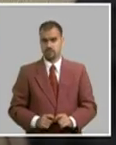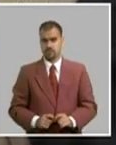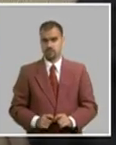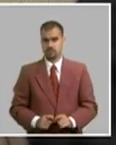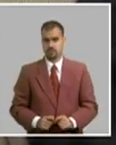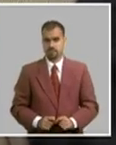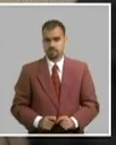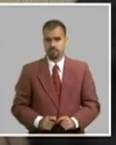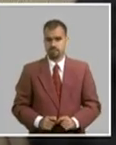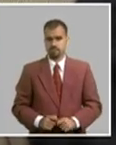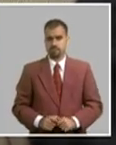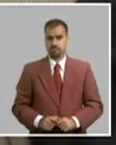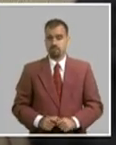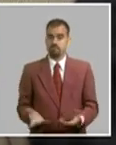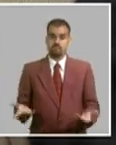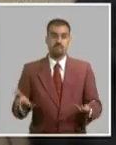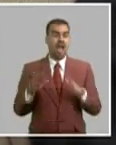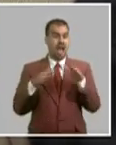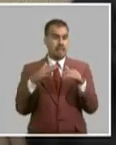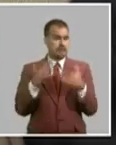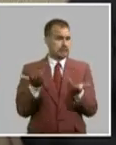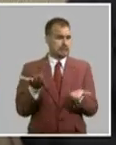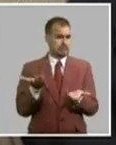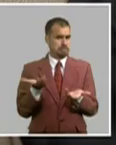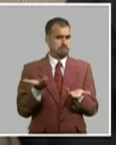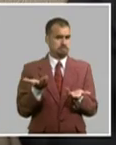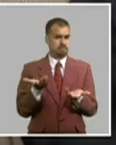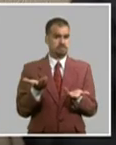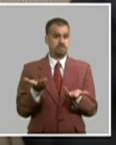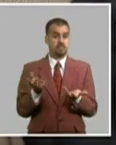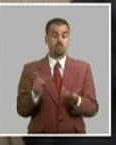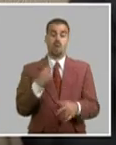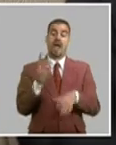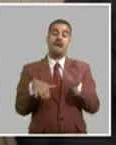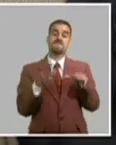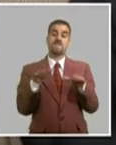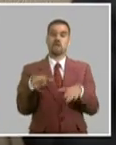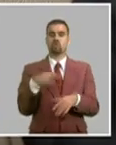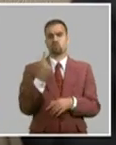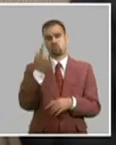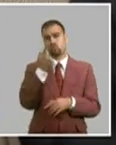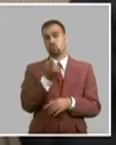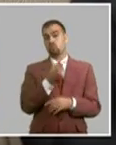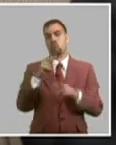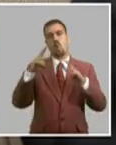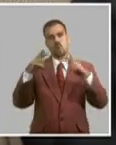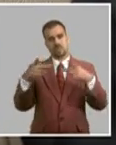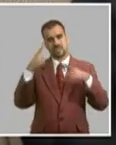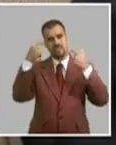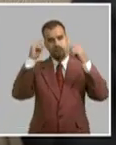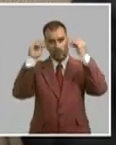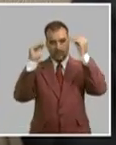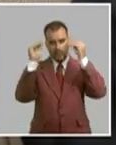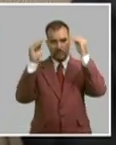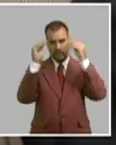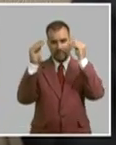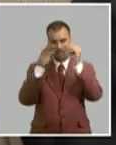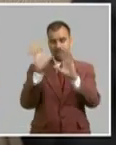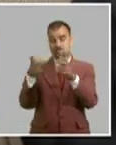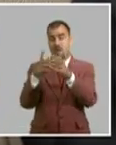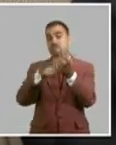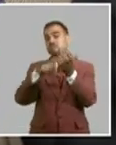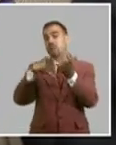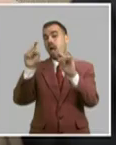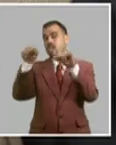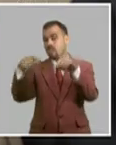situaciones nos ha ocurrido que hemos tenido que indicar reanálisis a los núcleos del partido porque